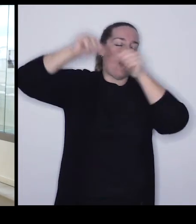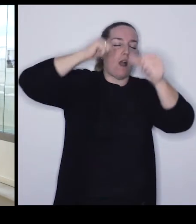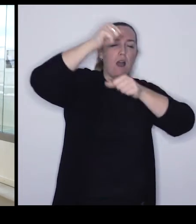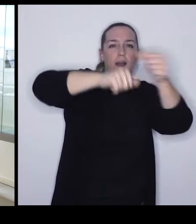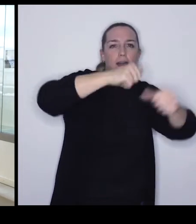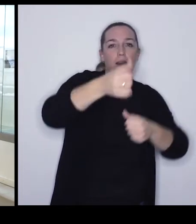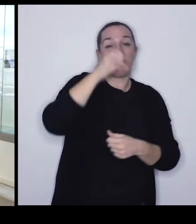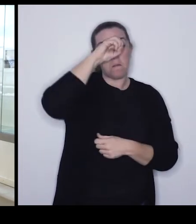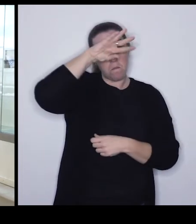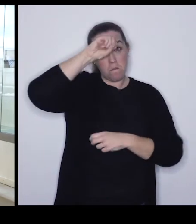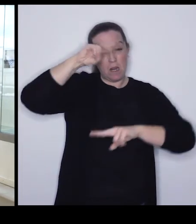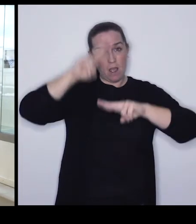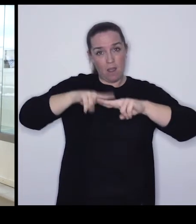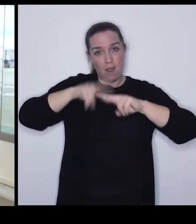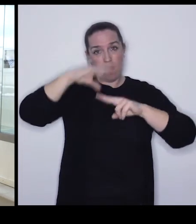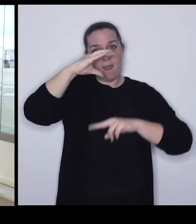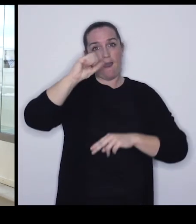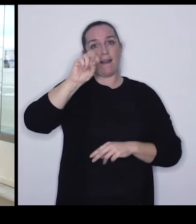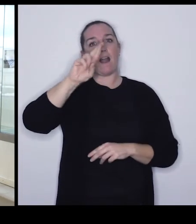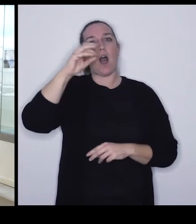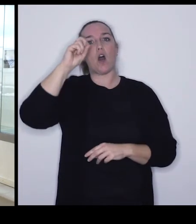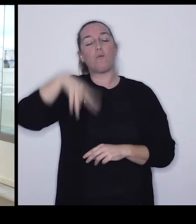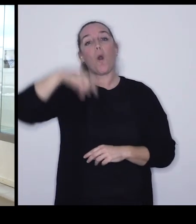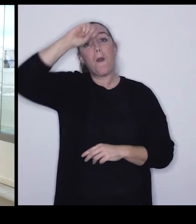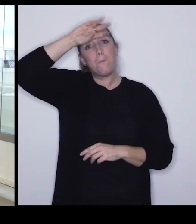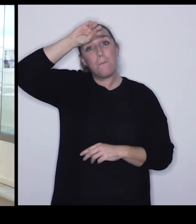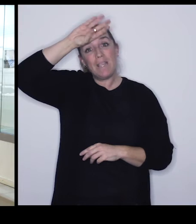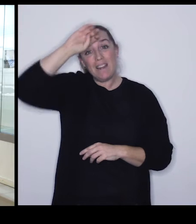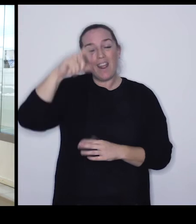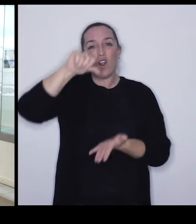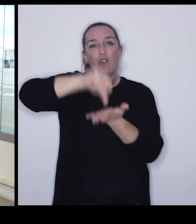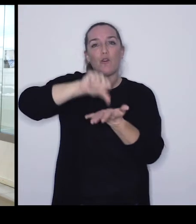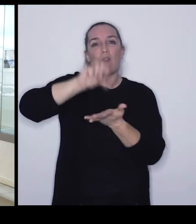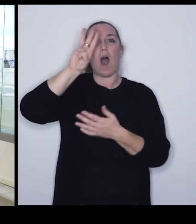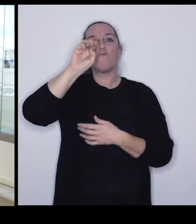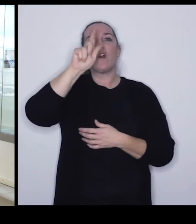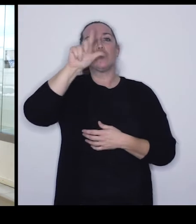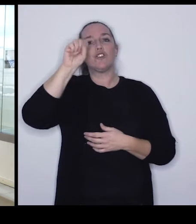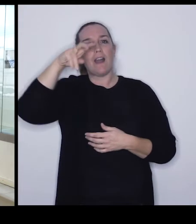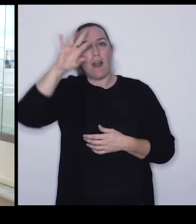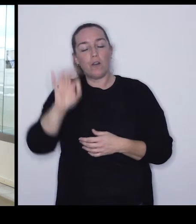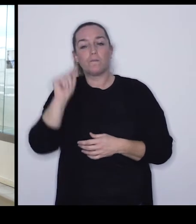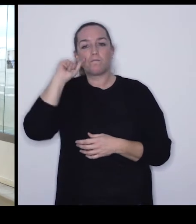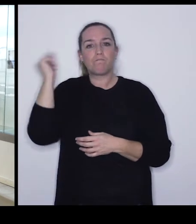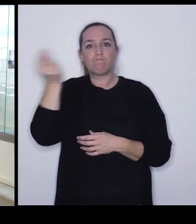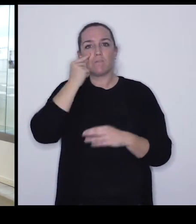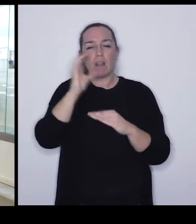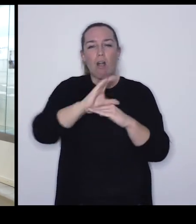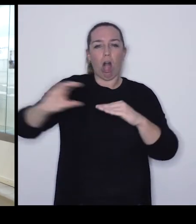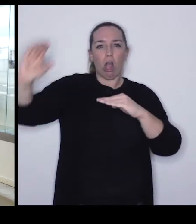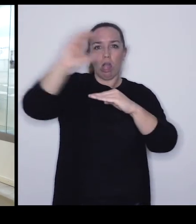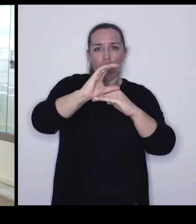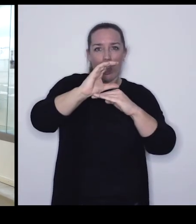las minas de carbón... ...los mineros de Puerto Llano encontraron una gruesa capa de